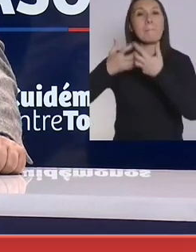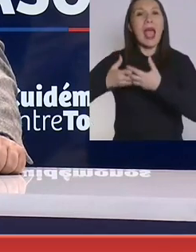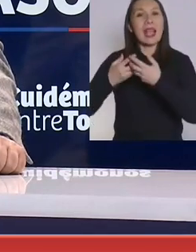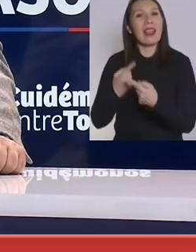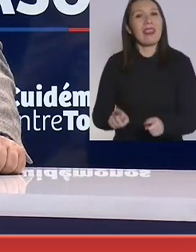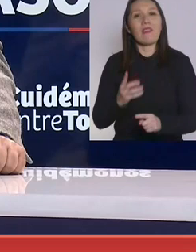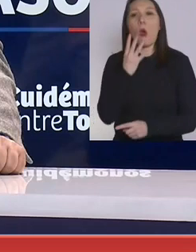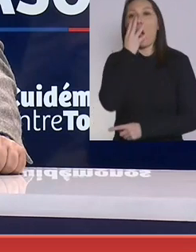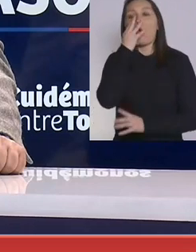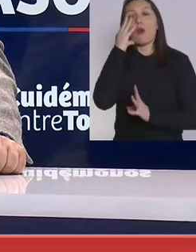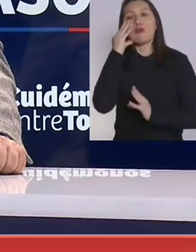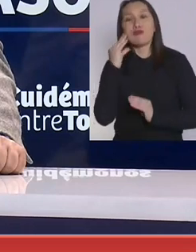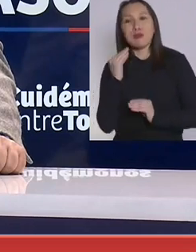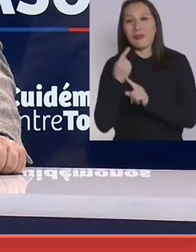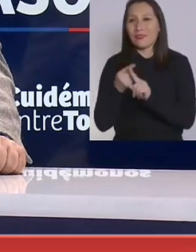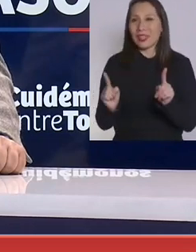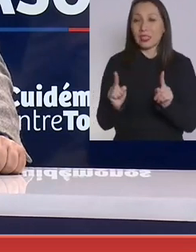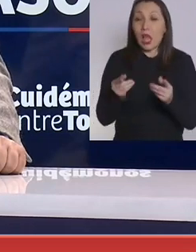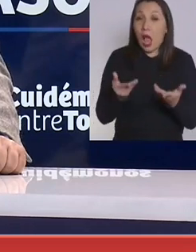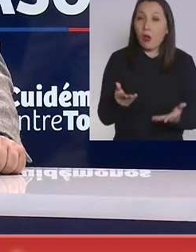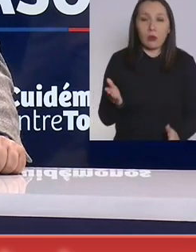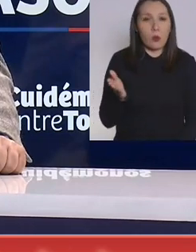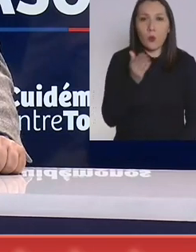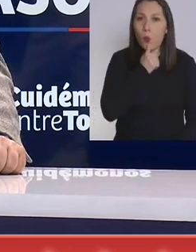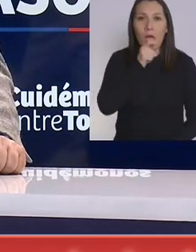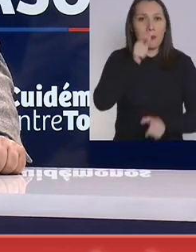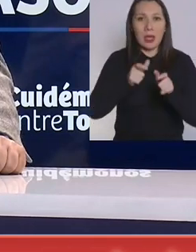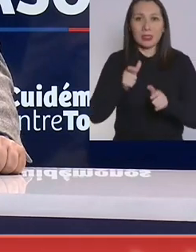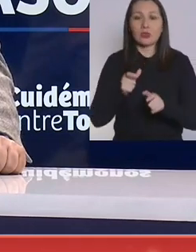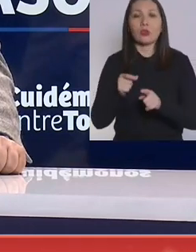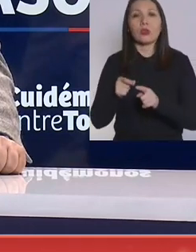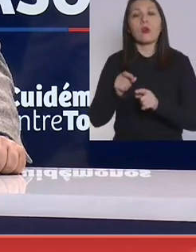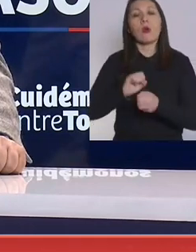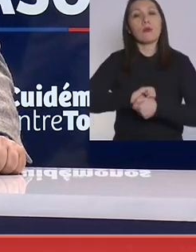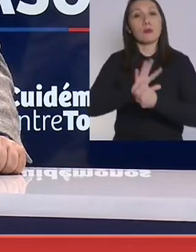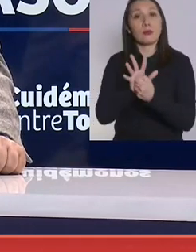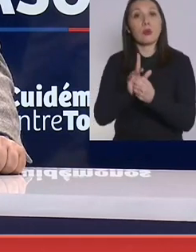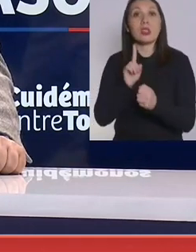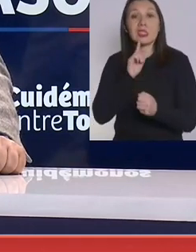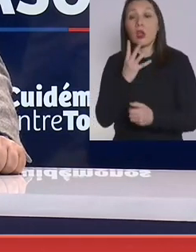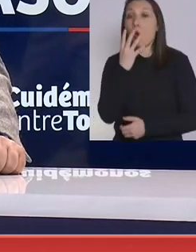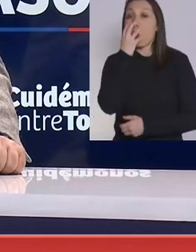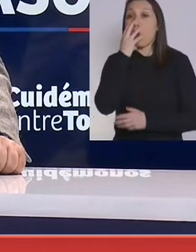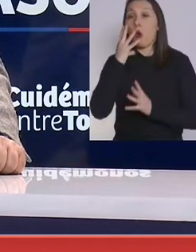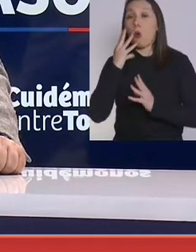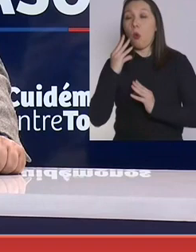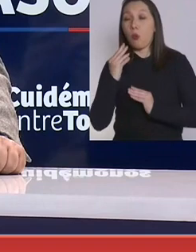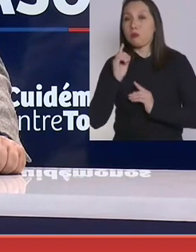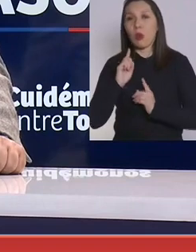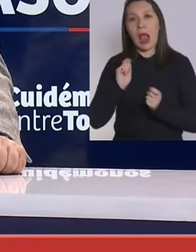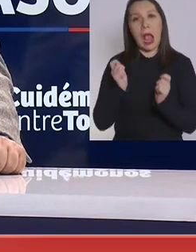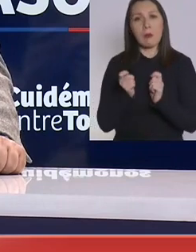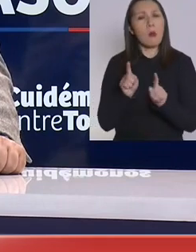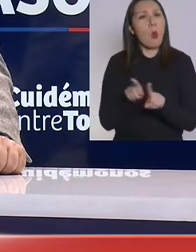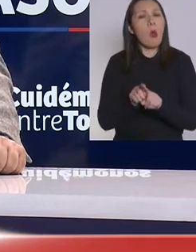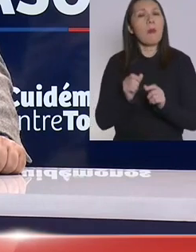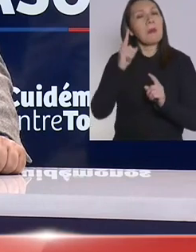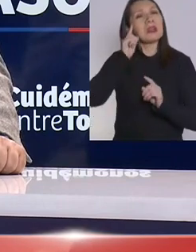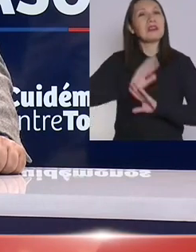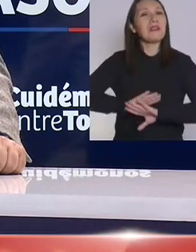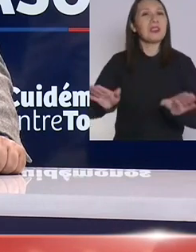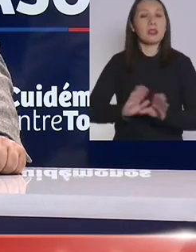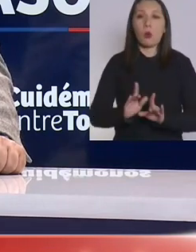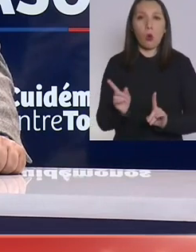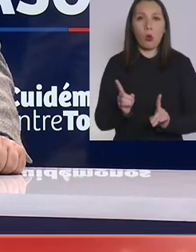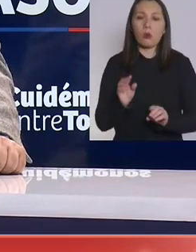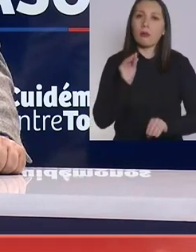Hoy en día ya no tenemos pacientes ventilados COVID con máquinas de anestesia, pero eso no nos puede hacer bajar los brazos. Yo hago